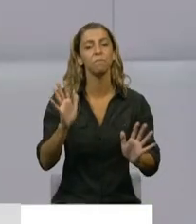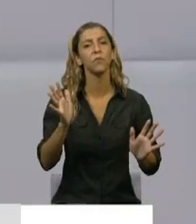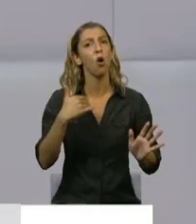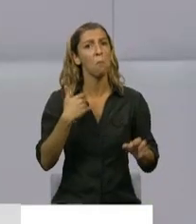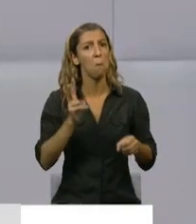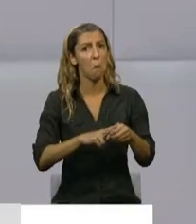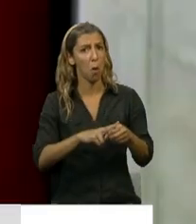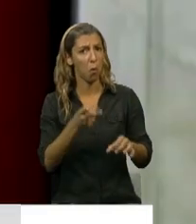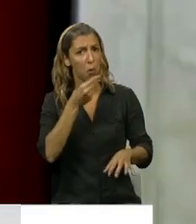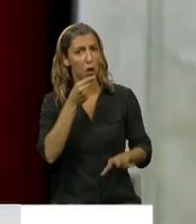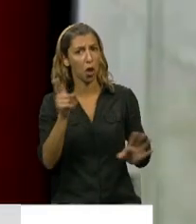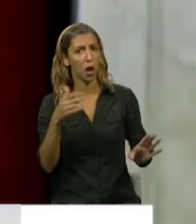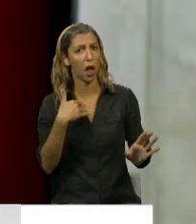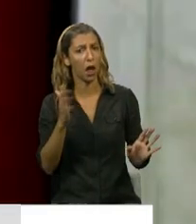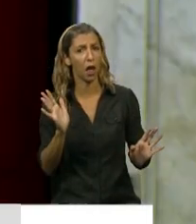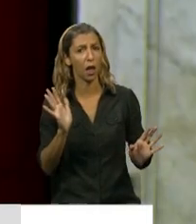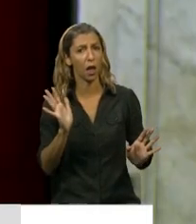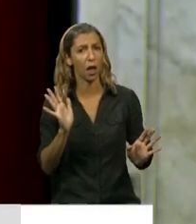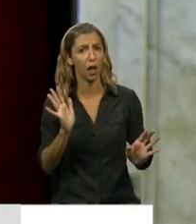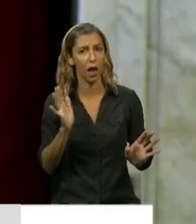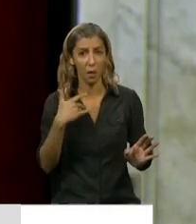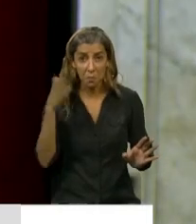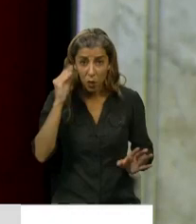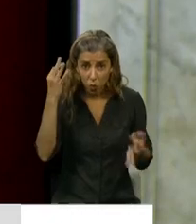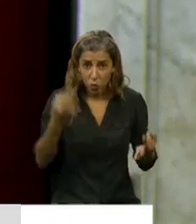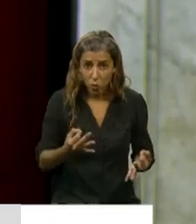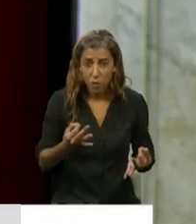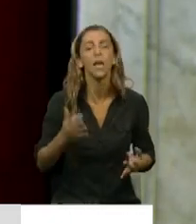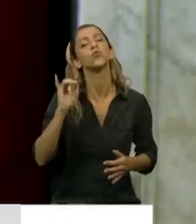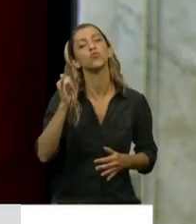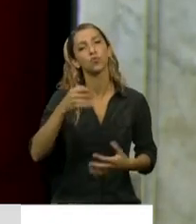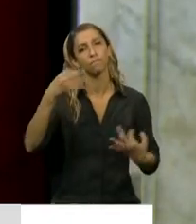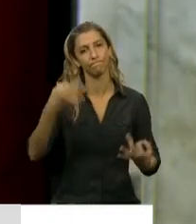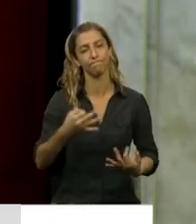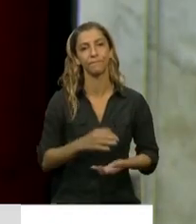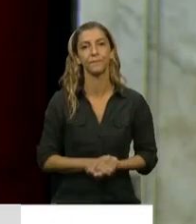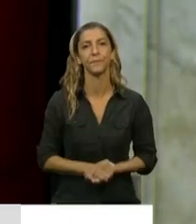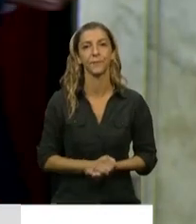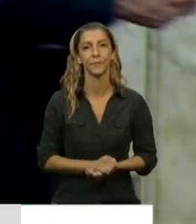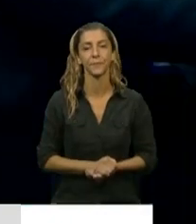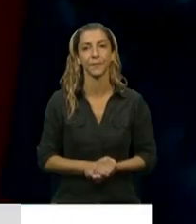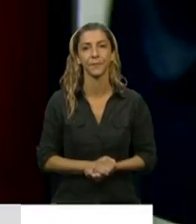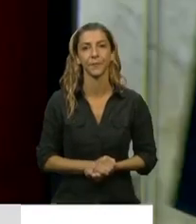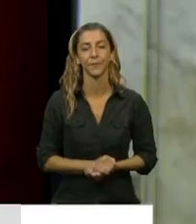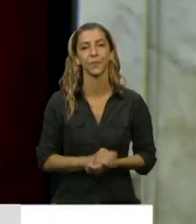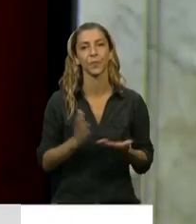bloqueó el micrófono, entró otra voz, pero no importa. ¿Se escucha ahora? Perfectamente. Muy bien.